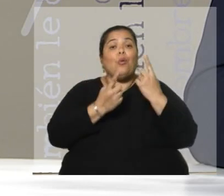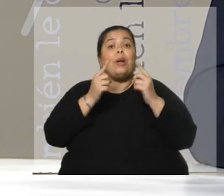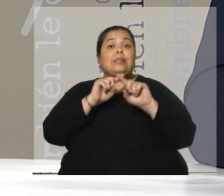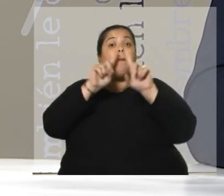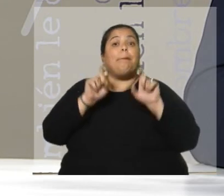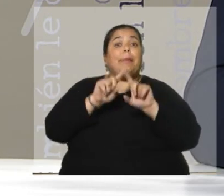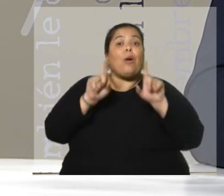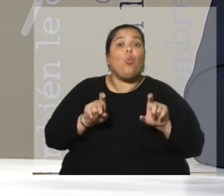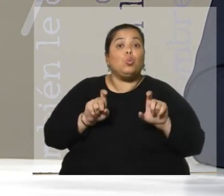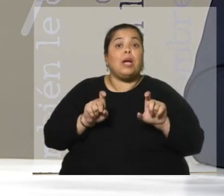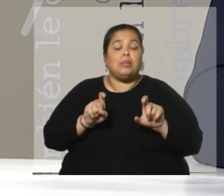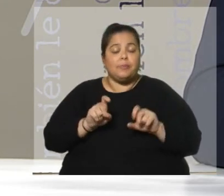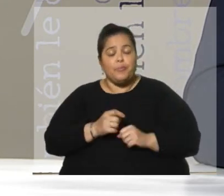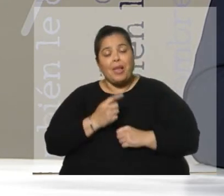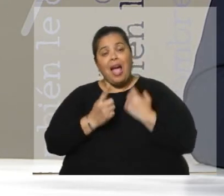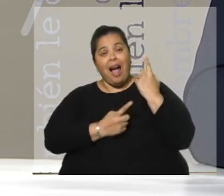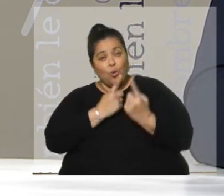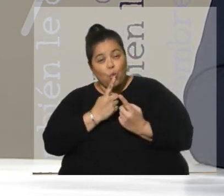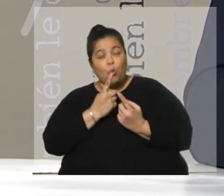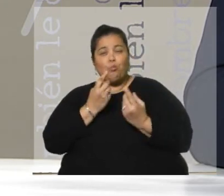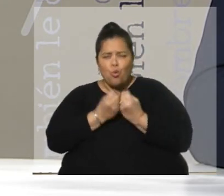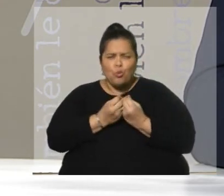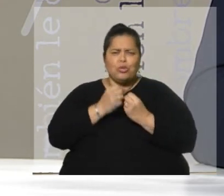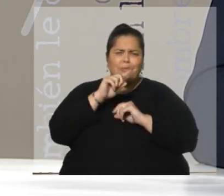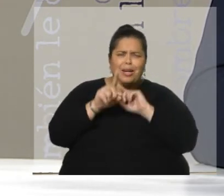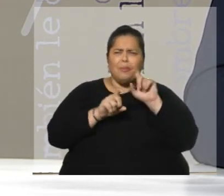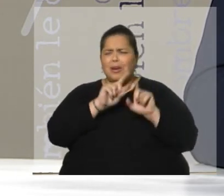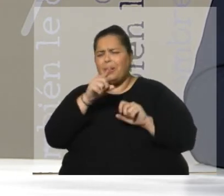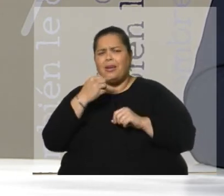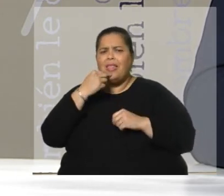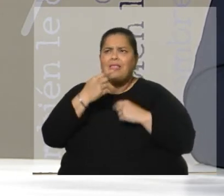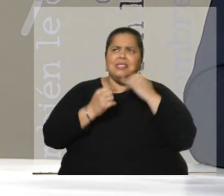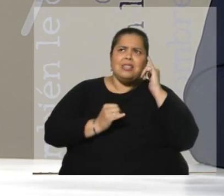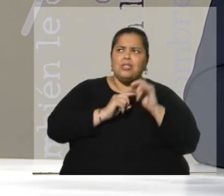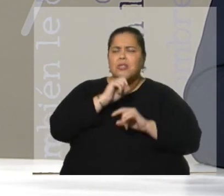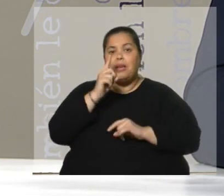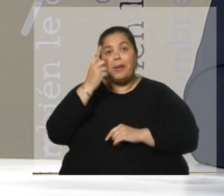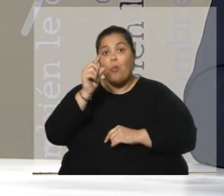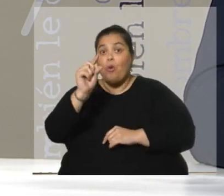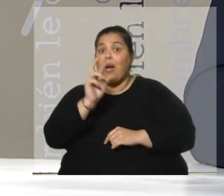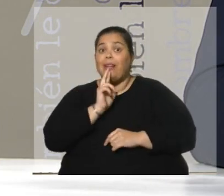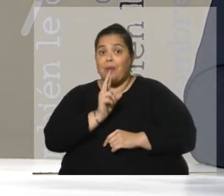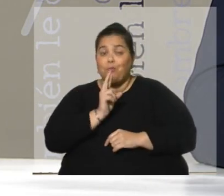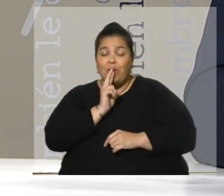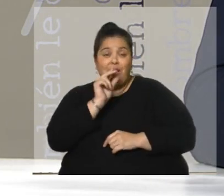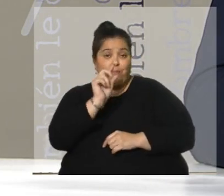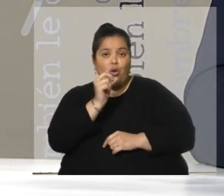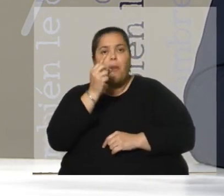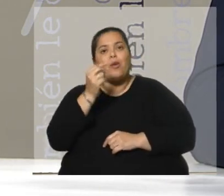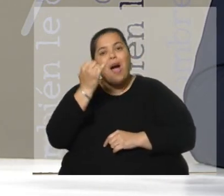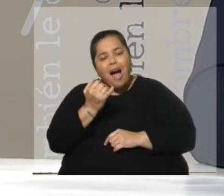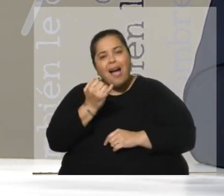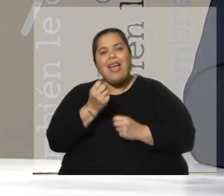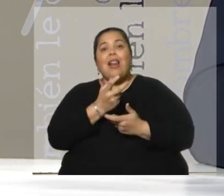Hay mucha especulación, pocas respuestas y creo que hay tres o cuatro preguntas fundamentales que siguen respuestas.